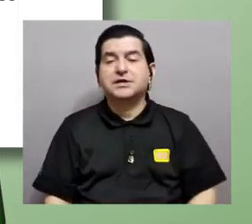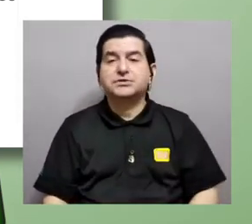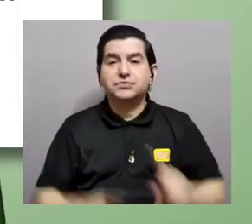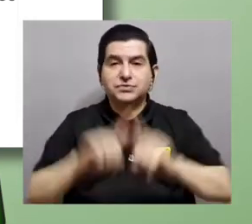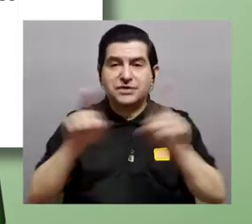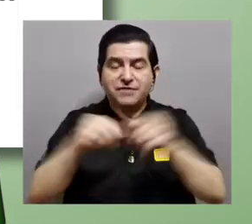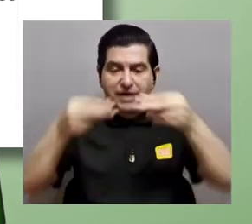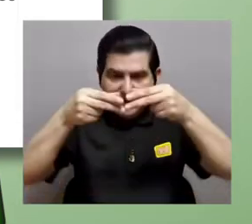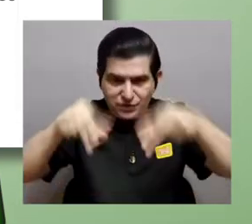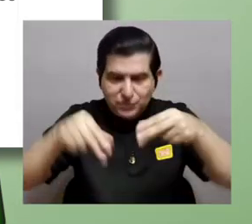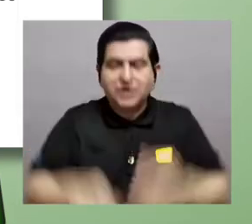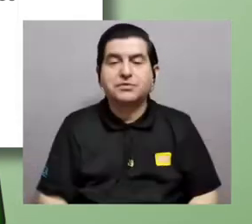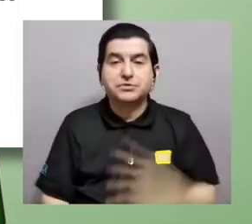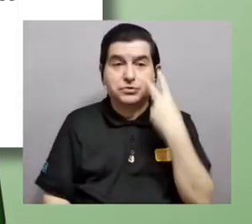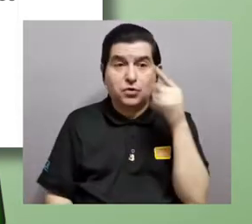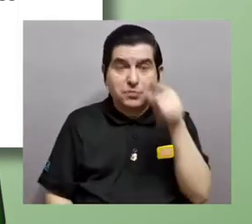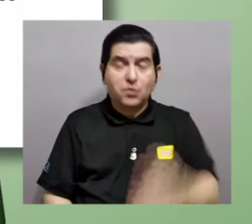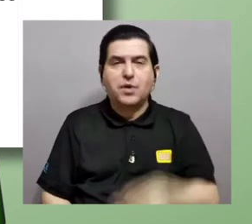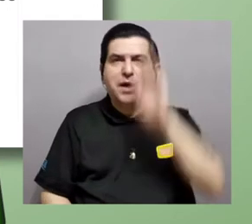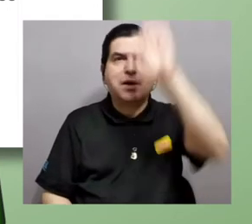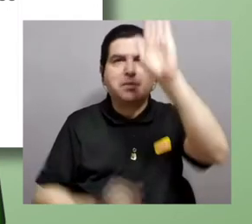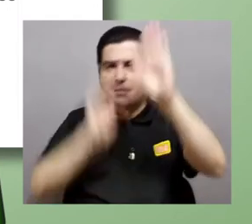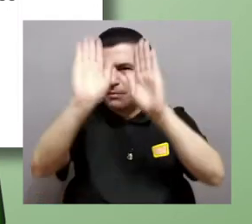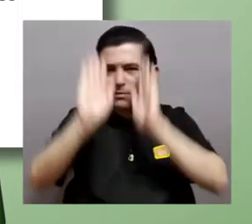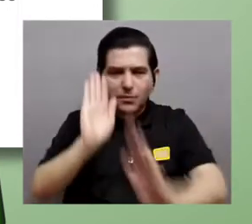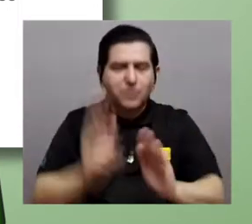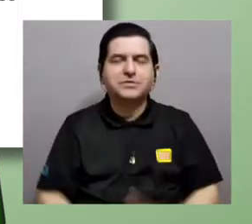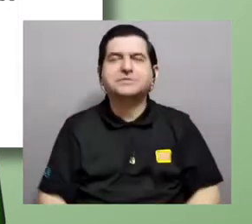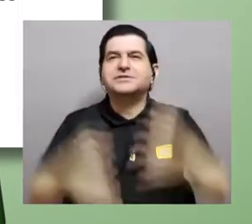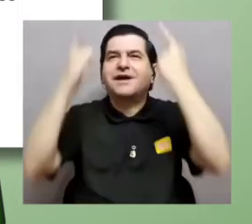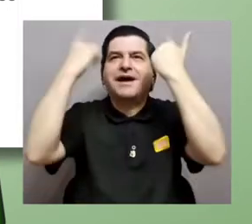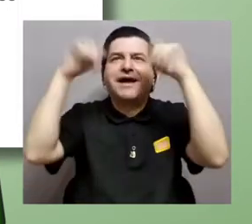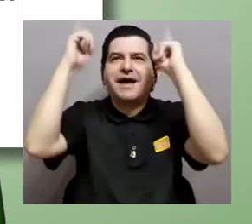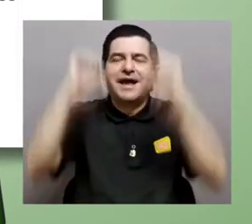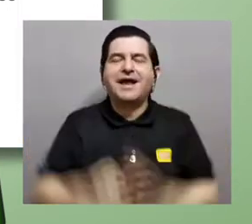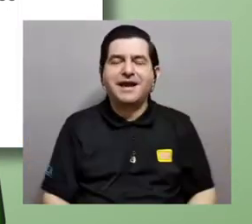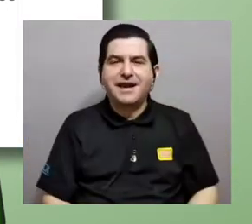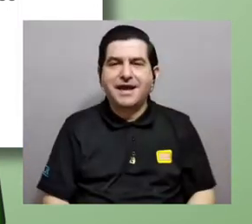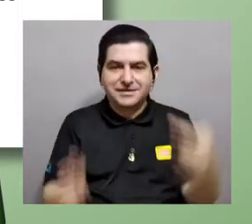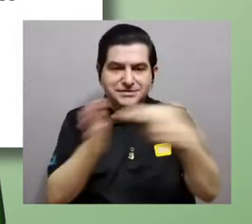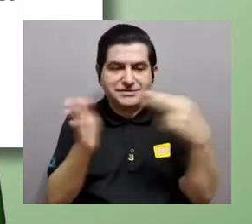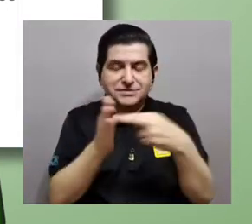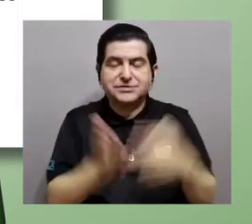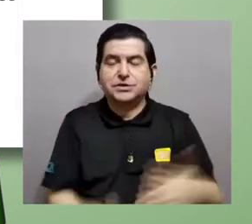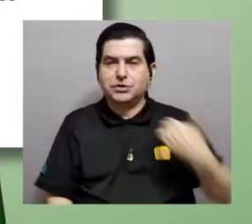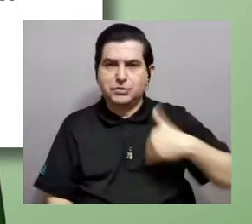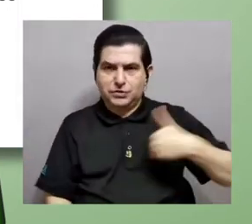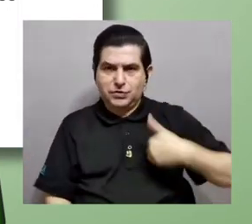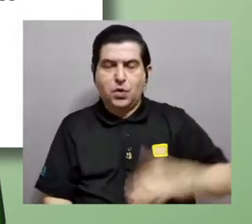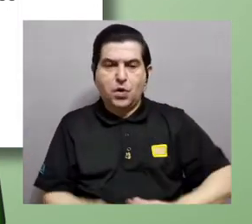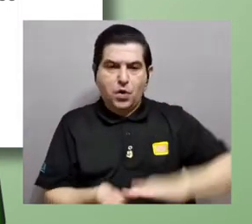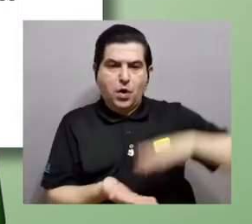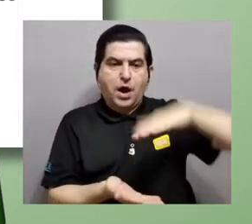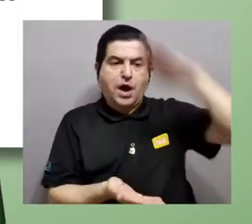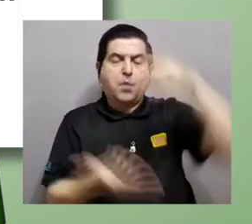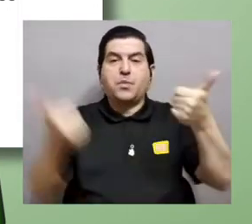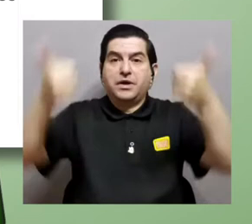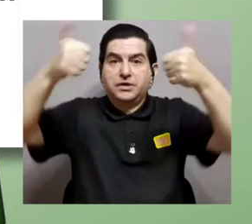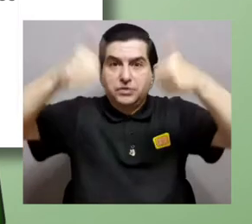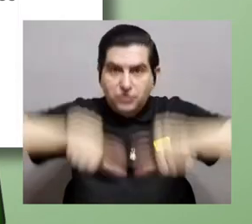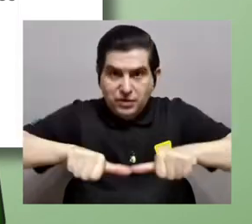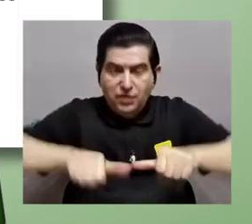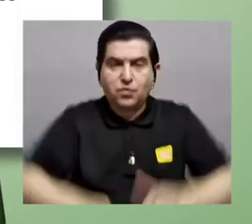figura esquemática entonces, el éxito reproductivo total de los machos aumenta conforme aumenta